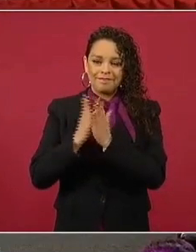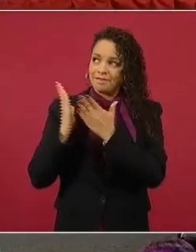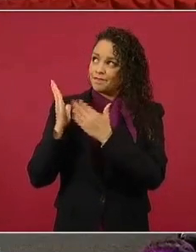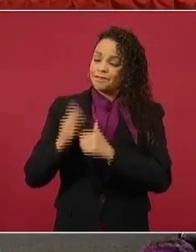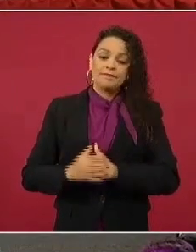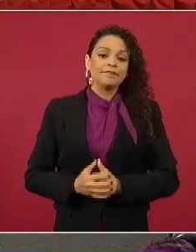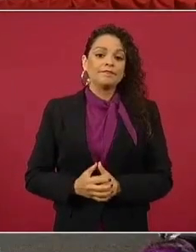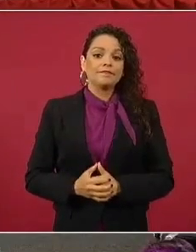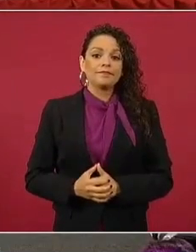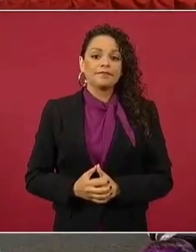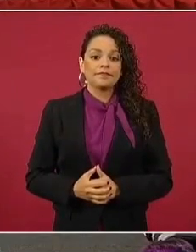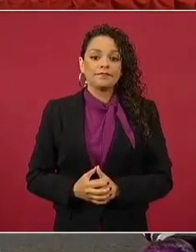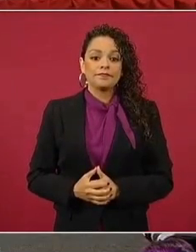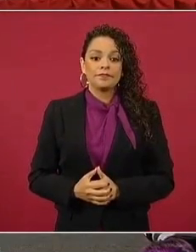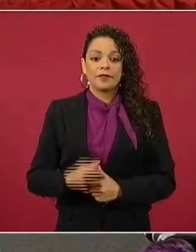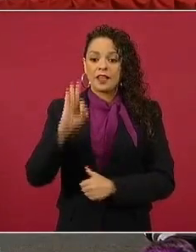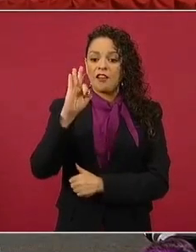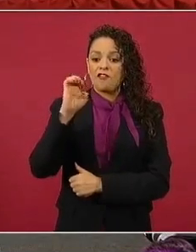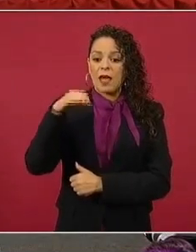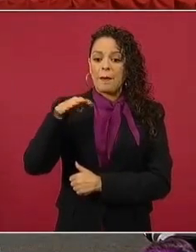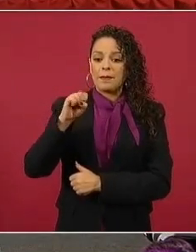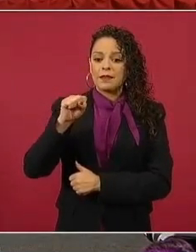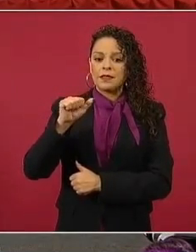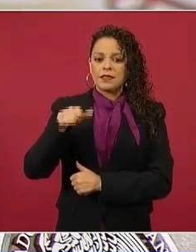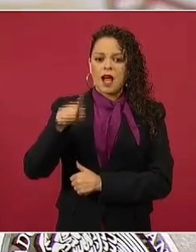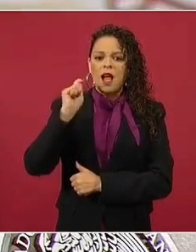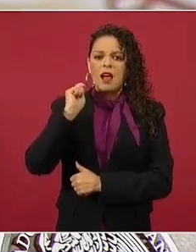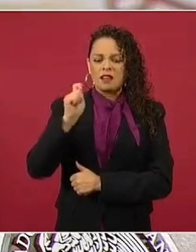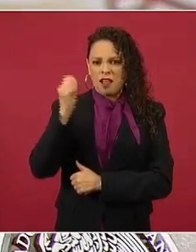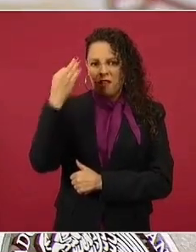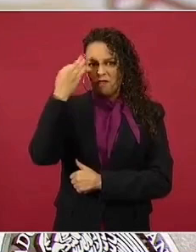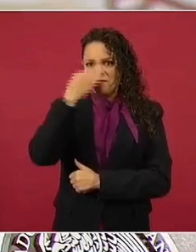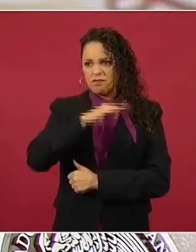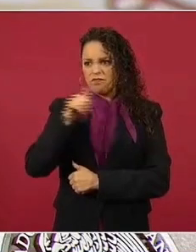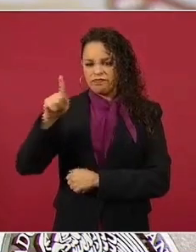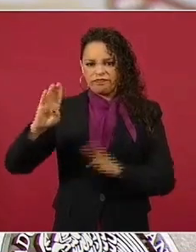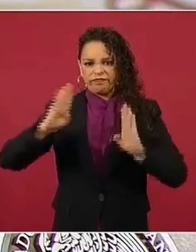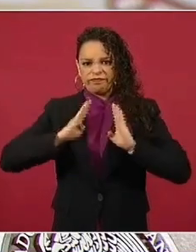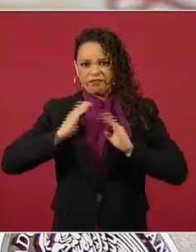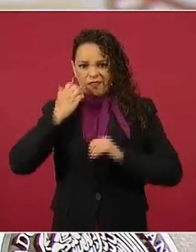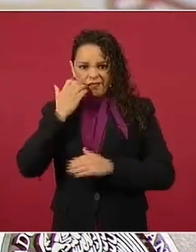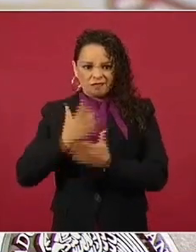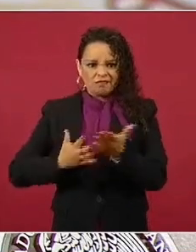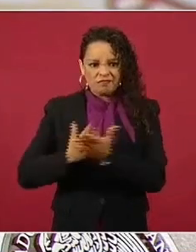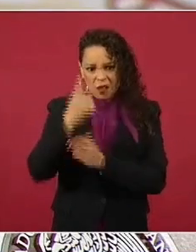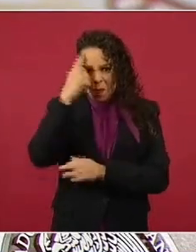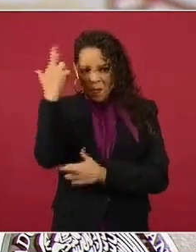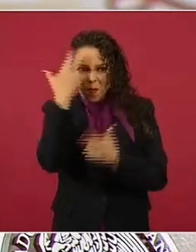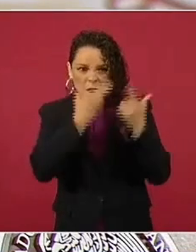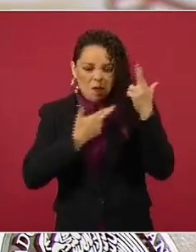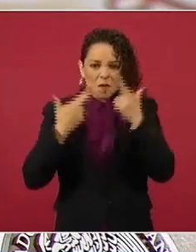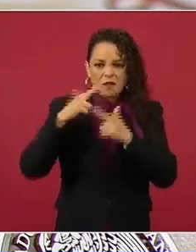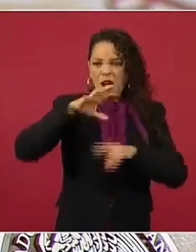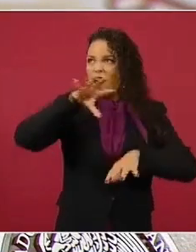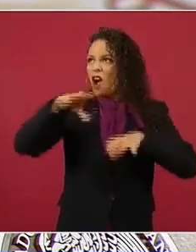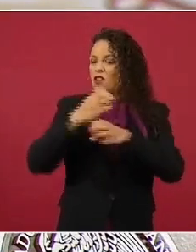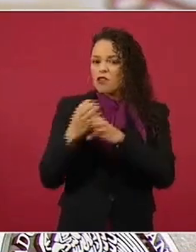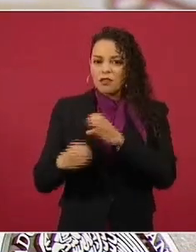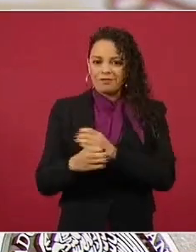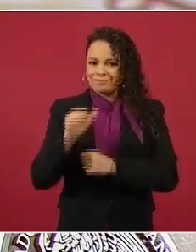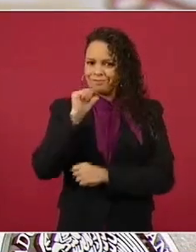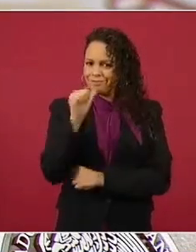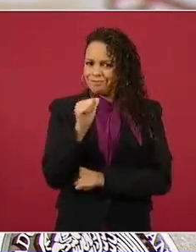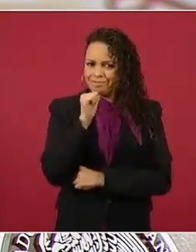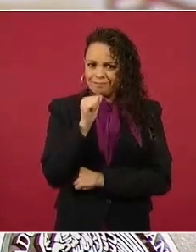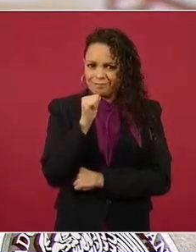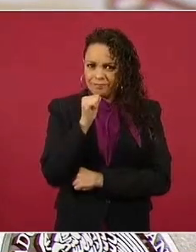Falso cateo a FEMSA de parte del Ejército Mexicano. A través de la página de Facebook recibimos esta semana